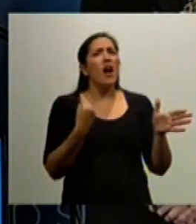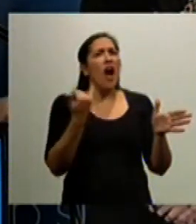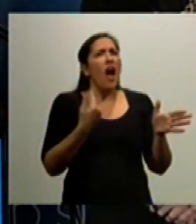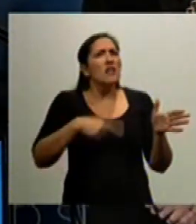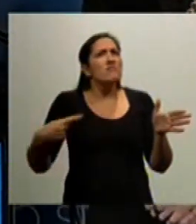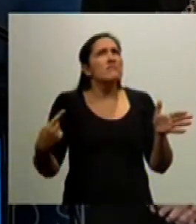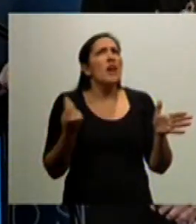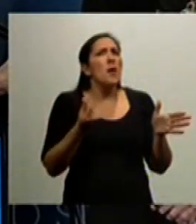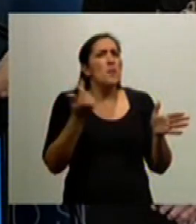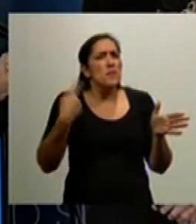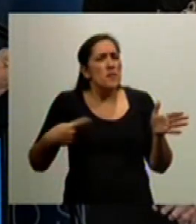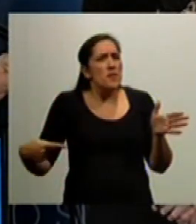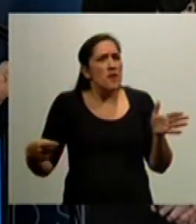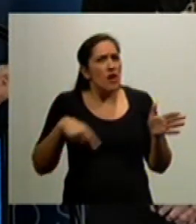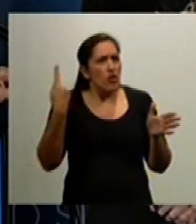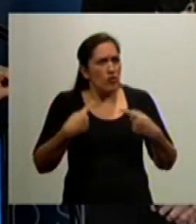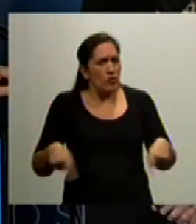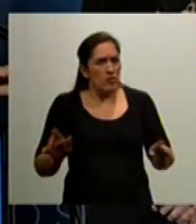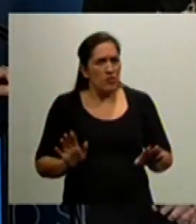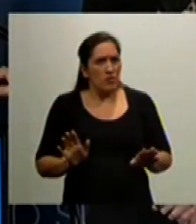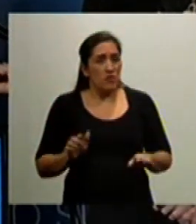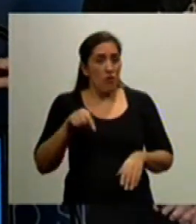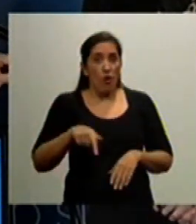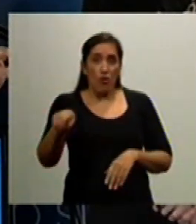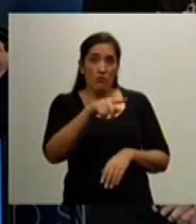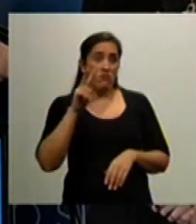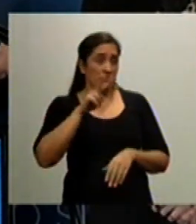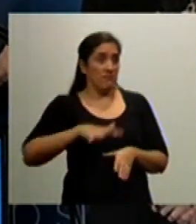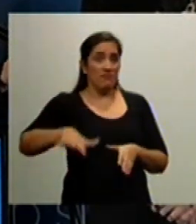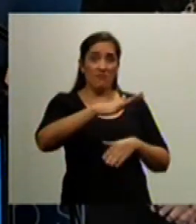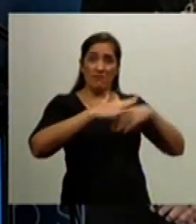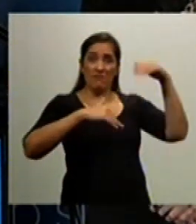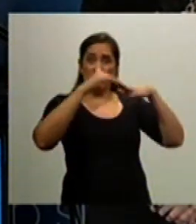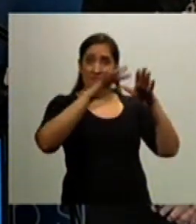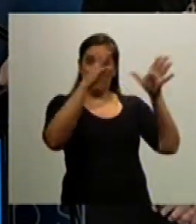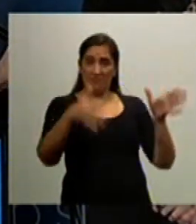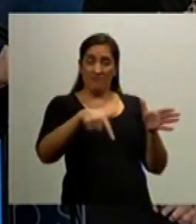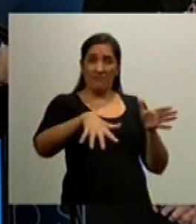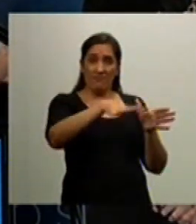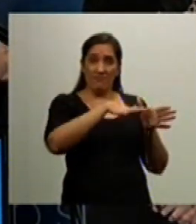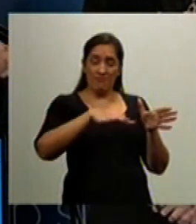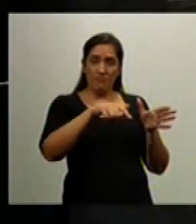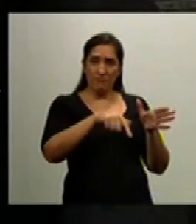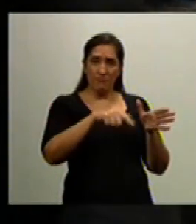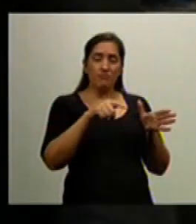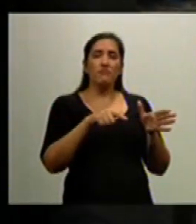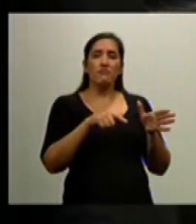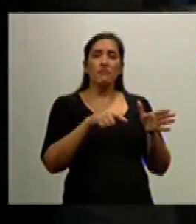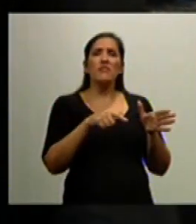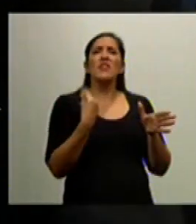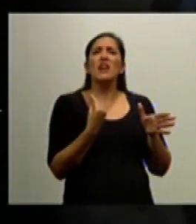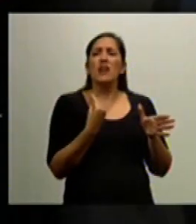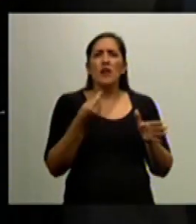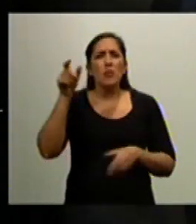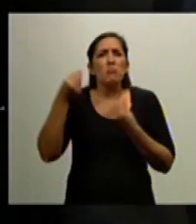Esta construcción que hoy estamos aquí, tuvo el costo de vidas de